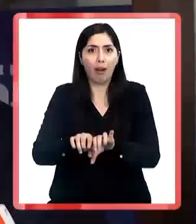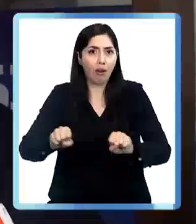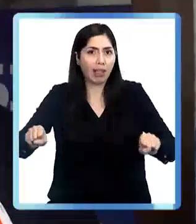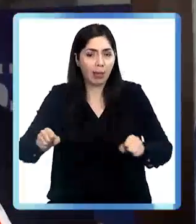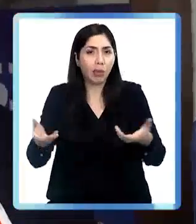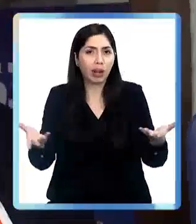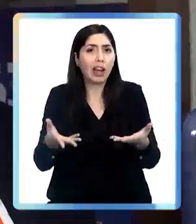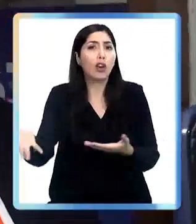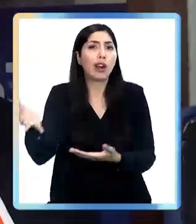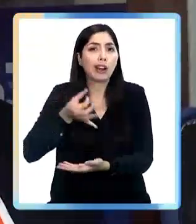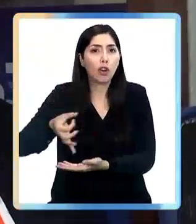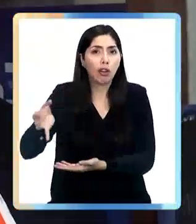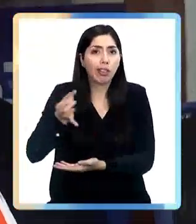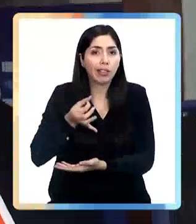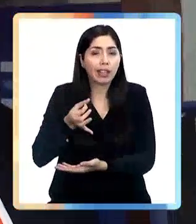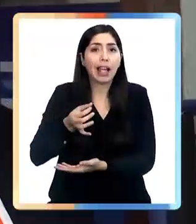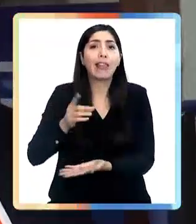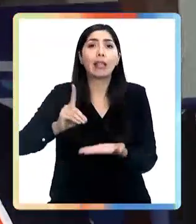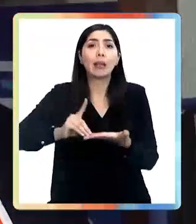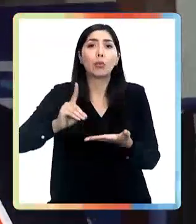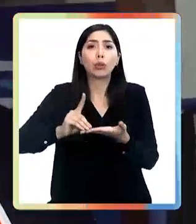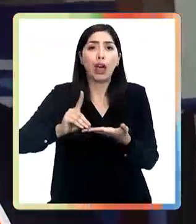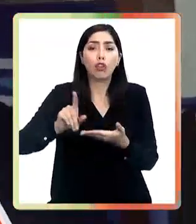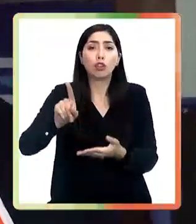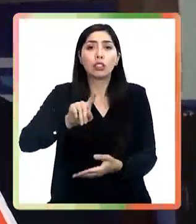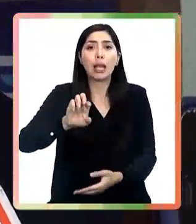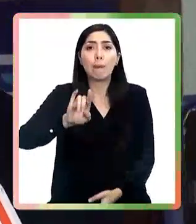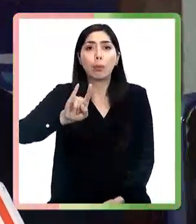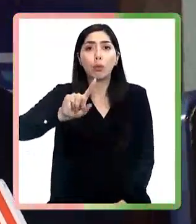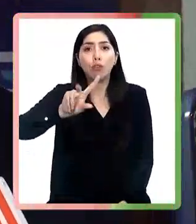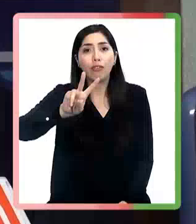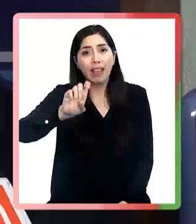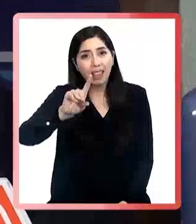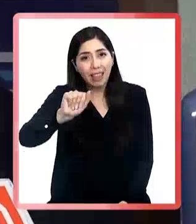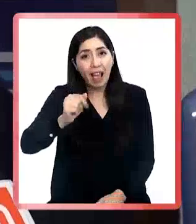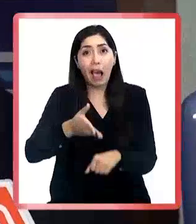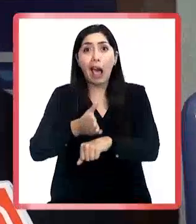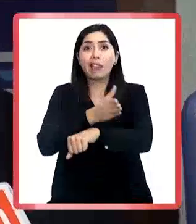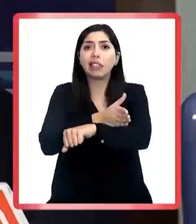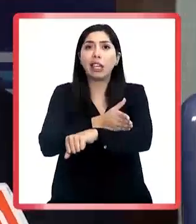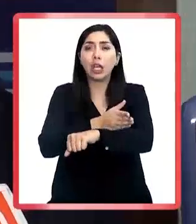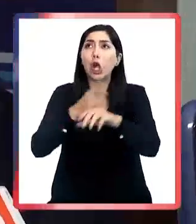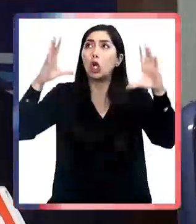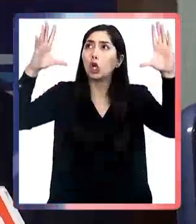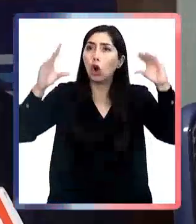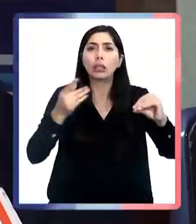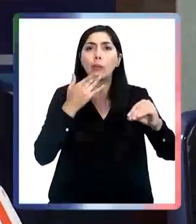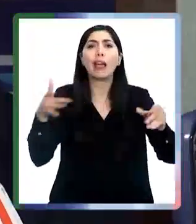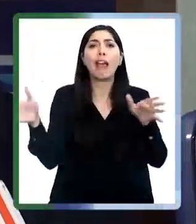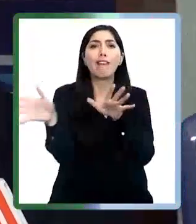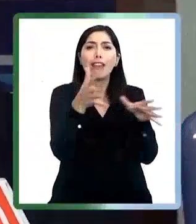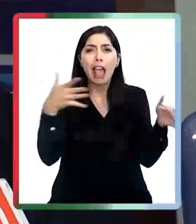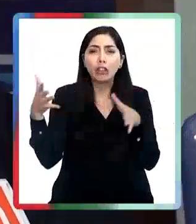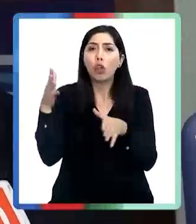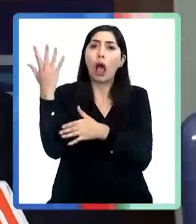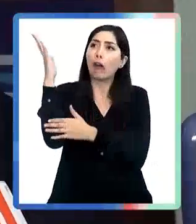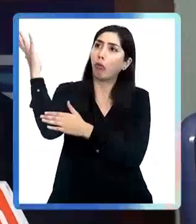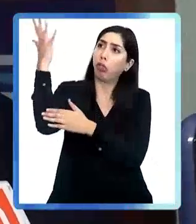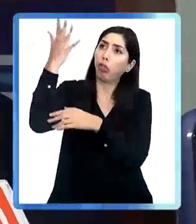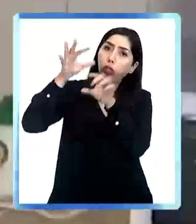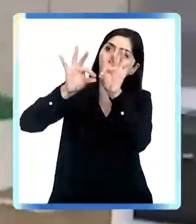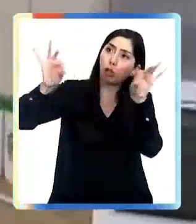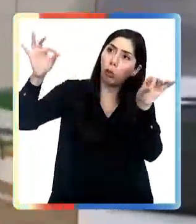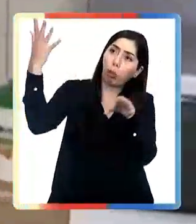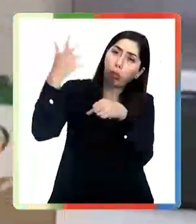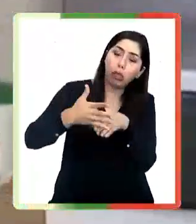con lo que nos plantea el diputado Sepúlveda con respecto a que antes eran los cortes por caída de árbol, viento cierto. Hoy día estamos